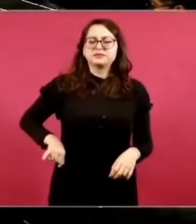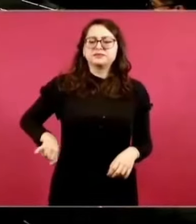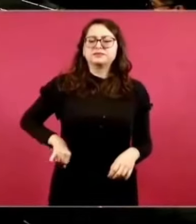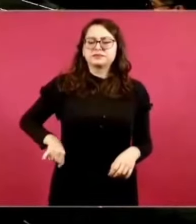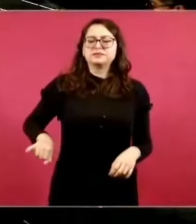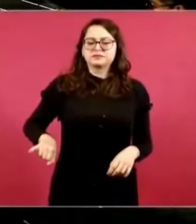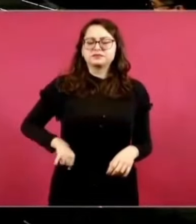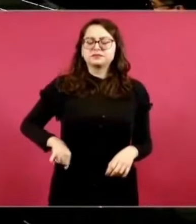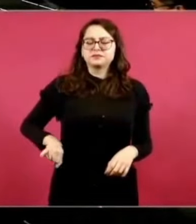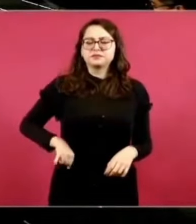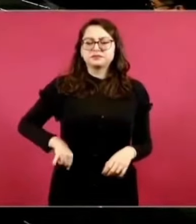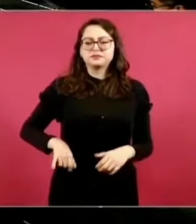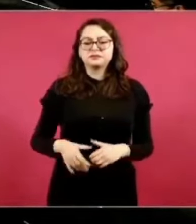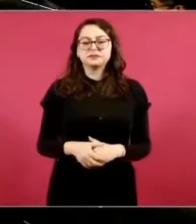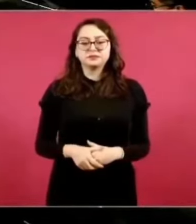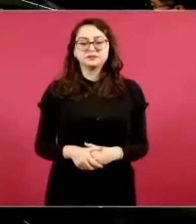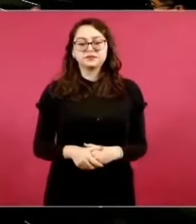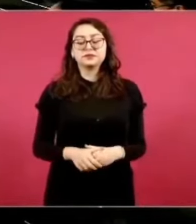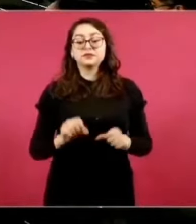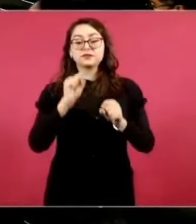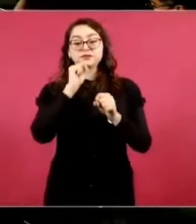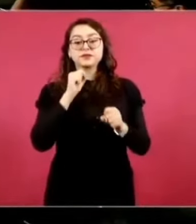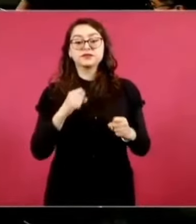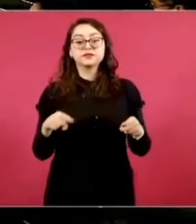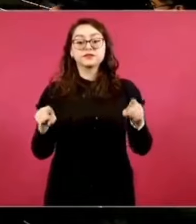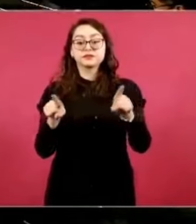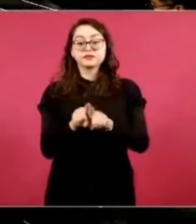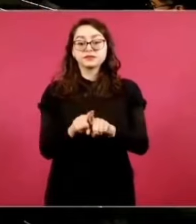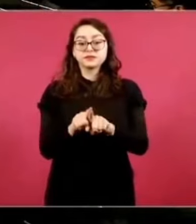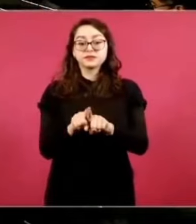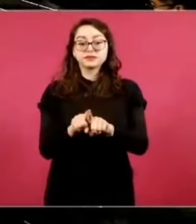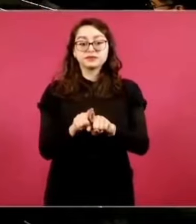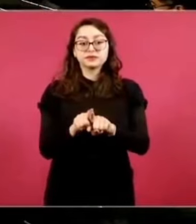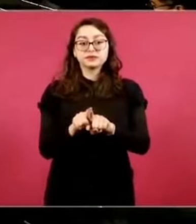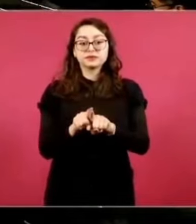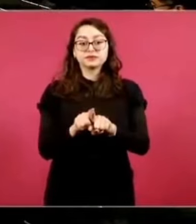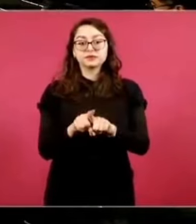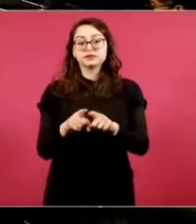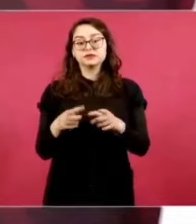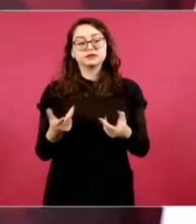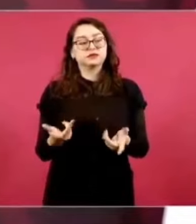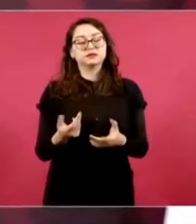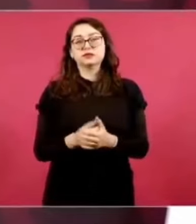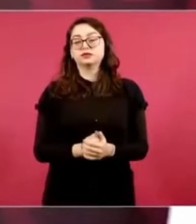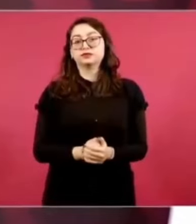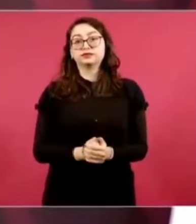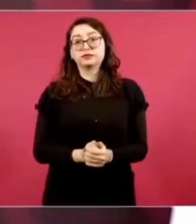eso un buen buen tema. Eso es lo mismo acerca de la militarización,